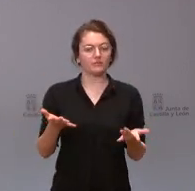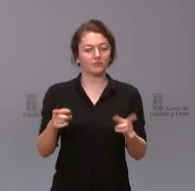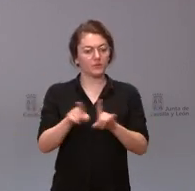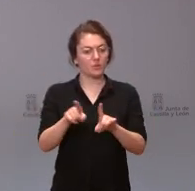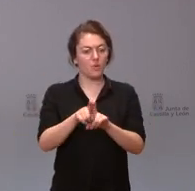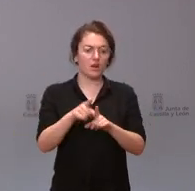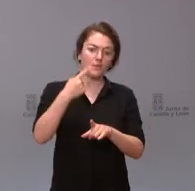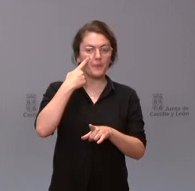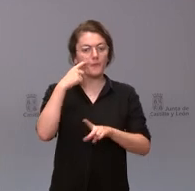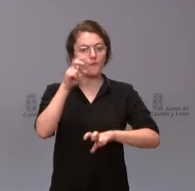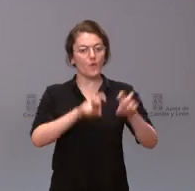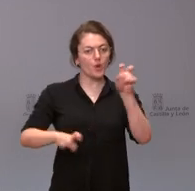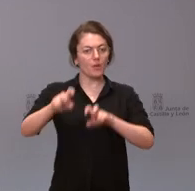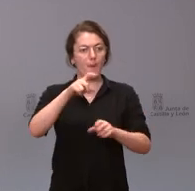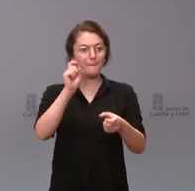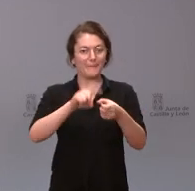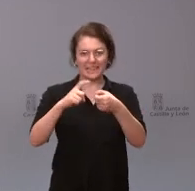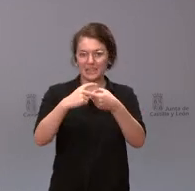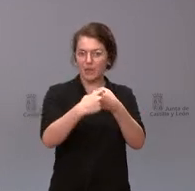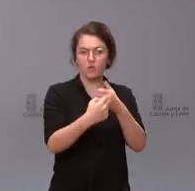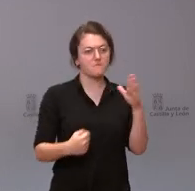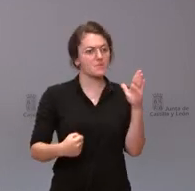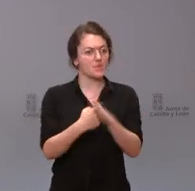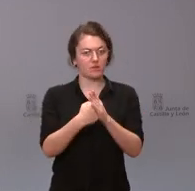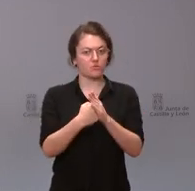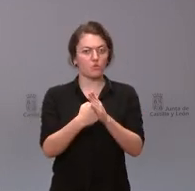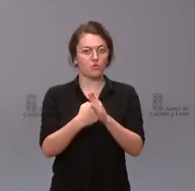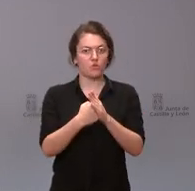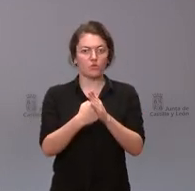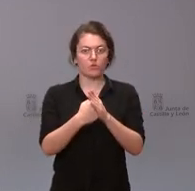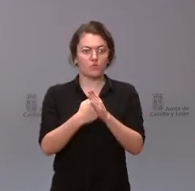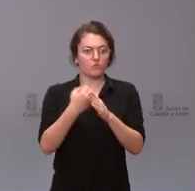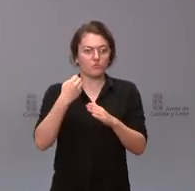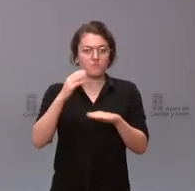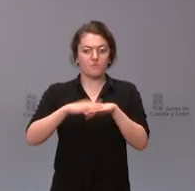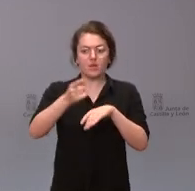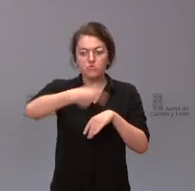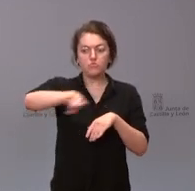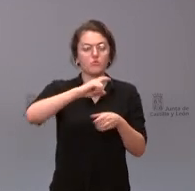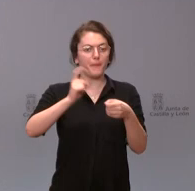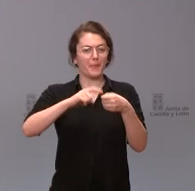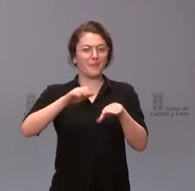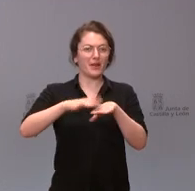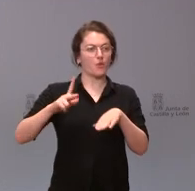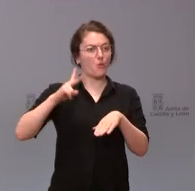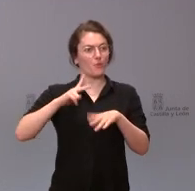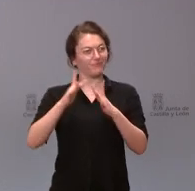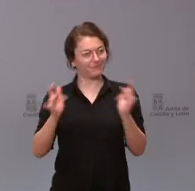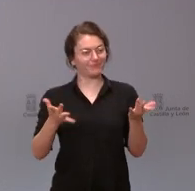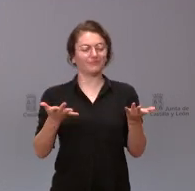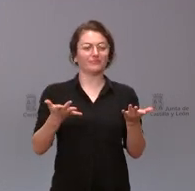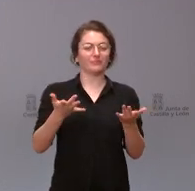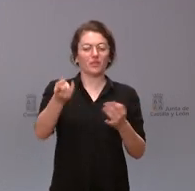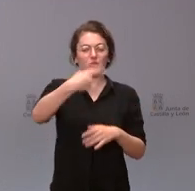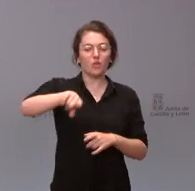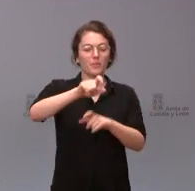el máximo ámbito de participación posible en torno a la misma y por tanto que el conjunto de los ciudadanos vean este